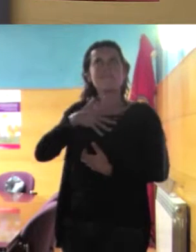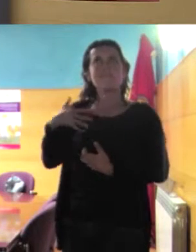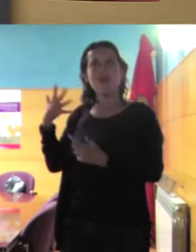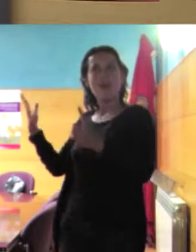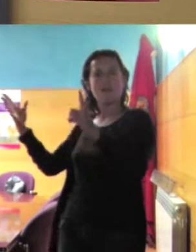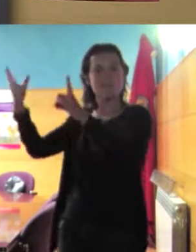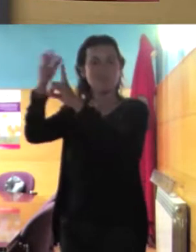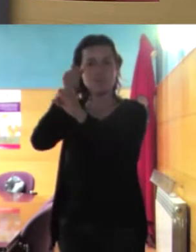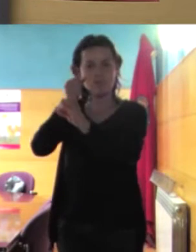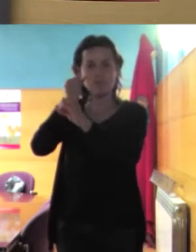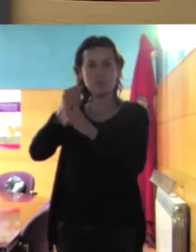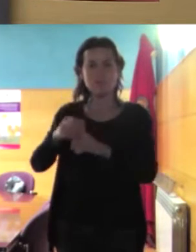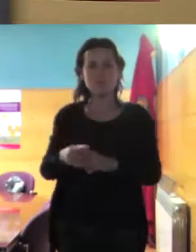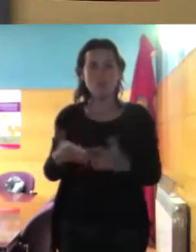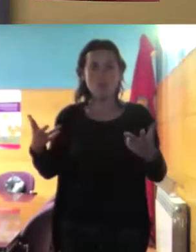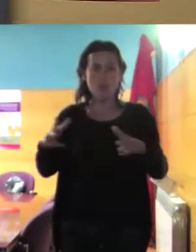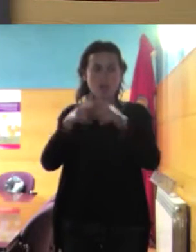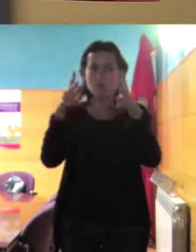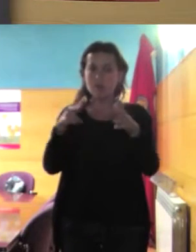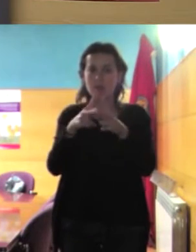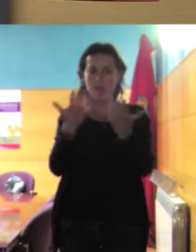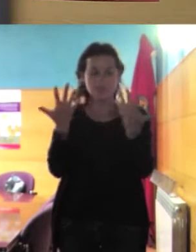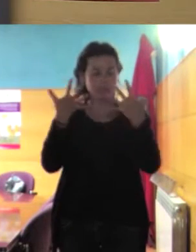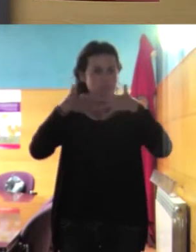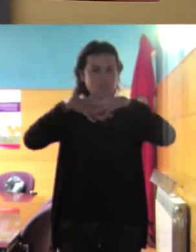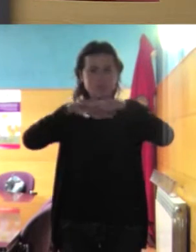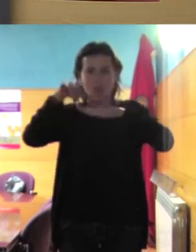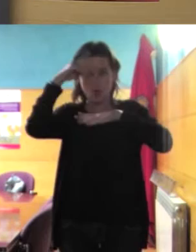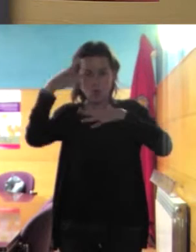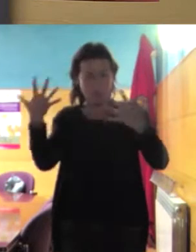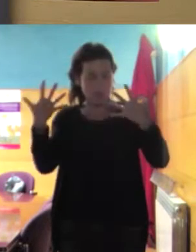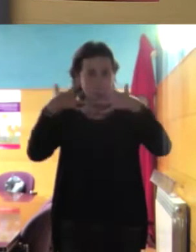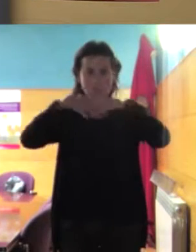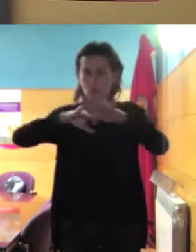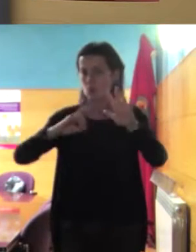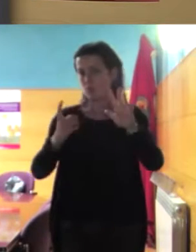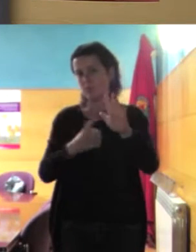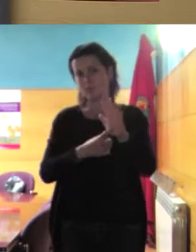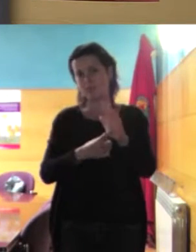llegar hacia una integración efectiva con la interculturalidad ¿sí?